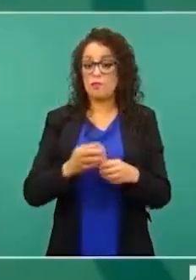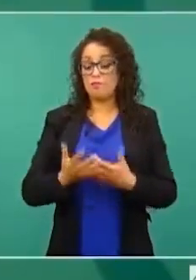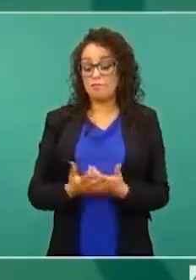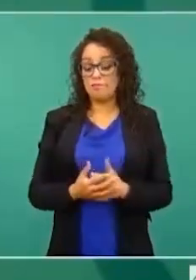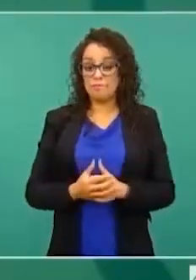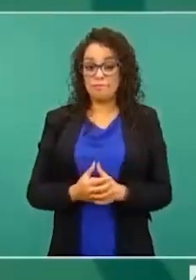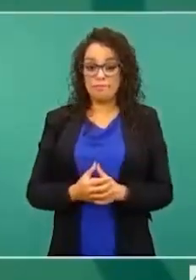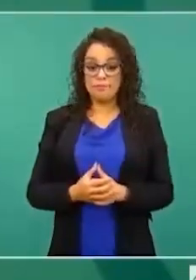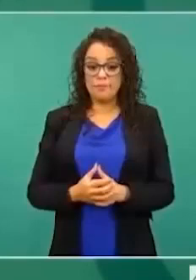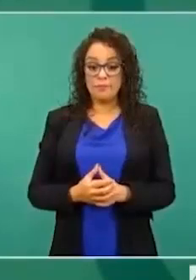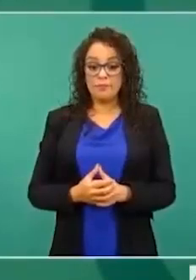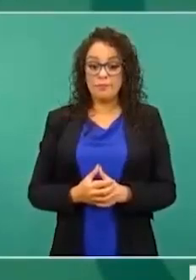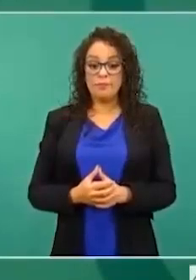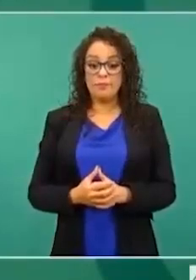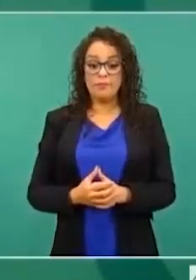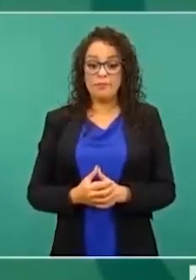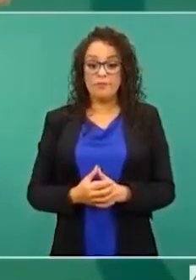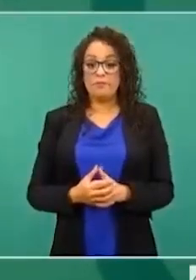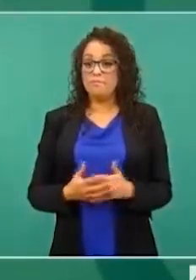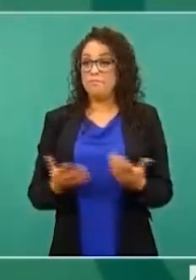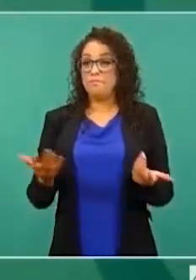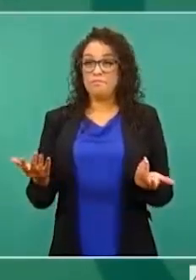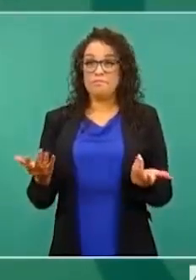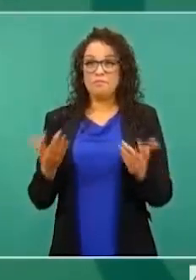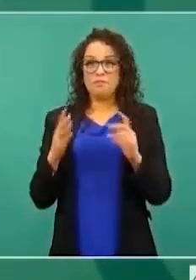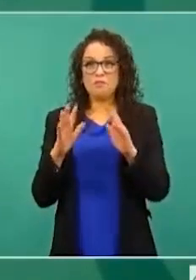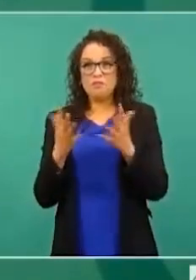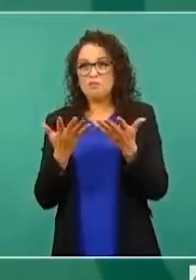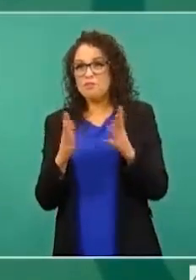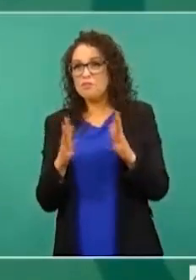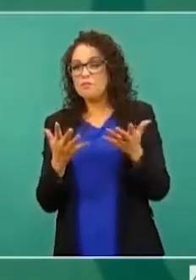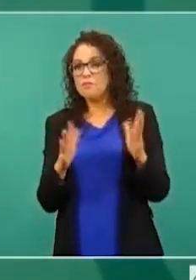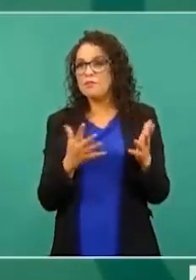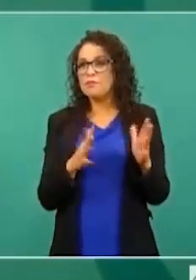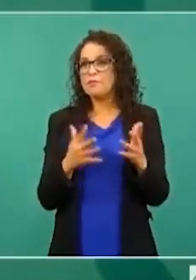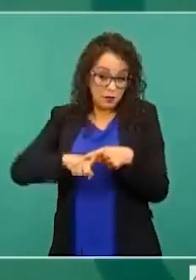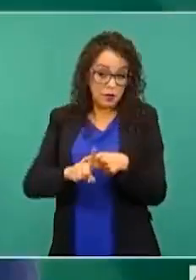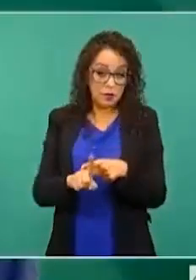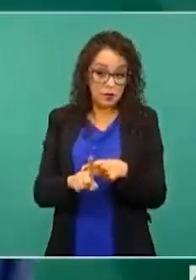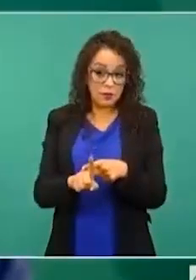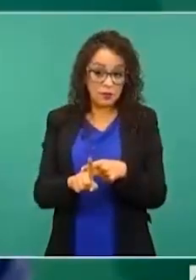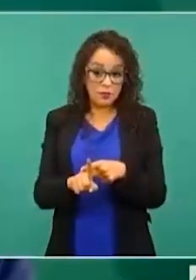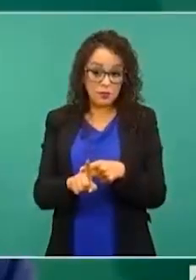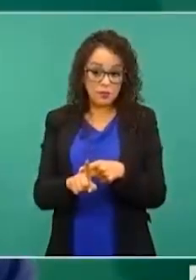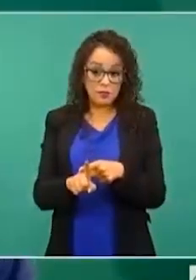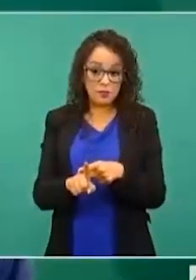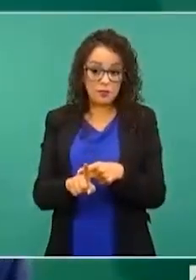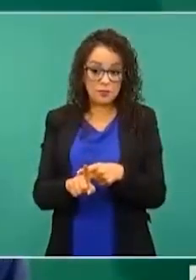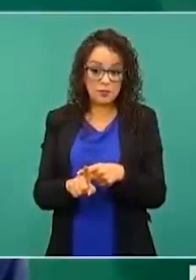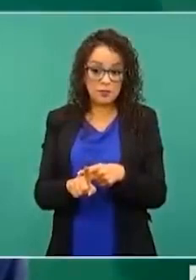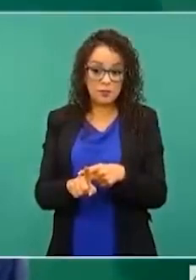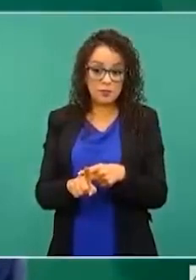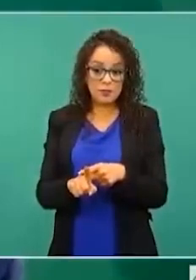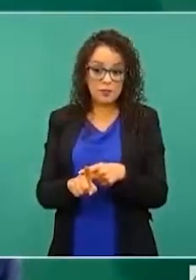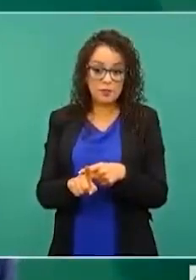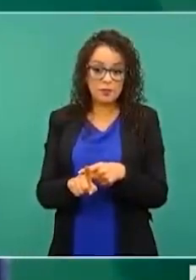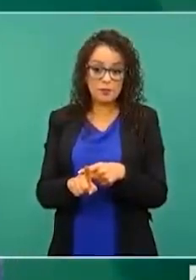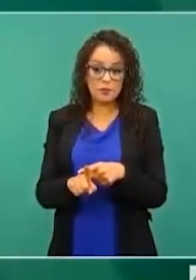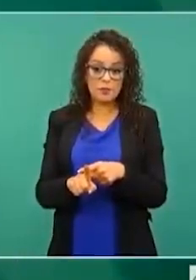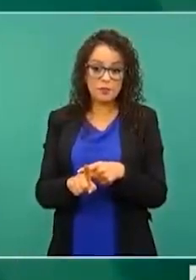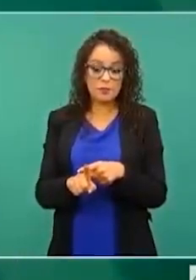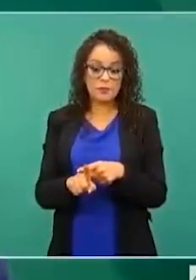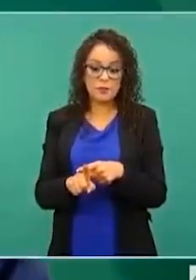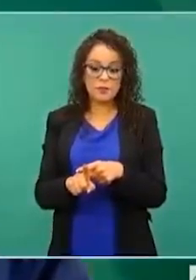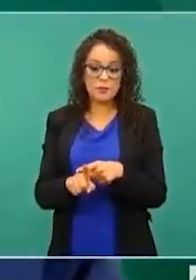inicia hace 30 años. O más. Entonces, se le llama